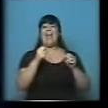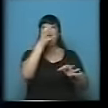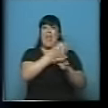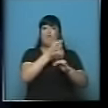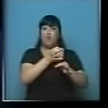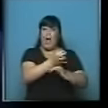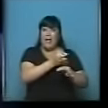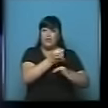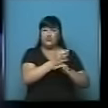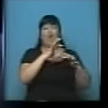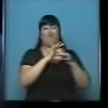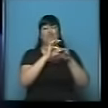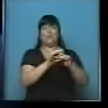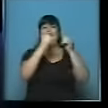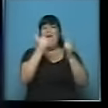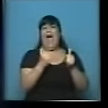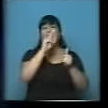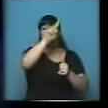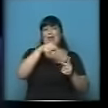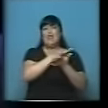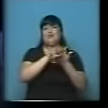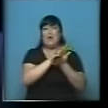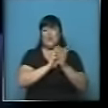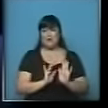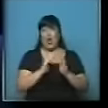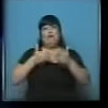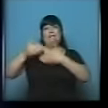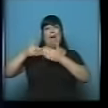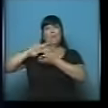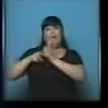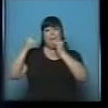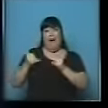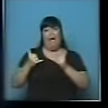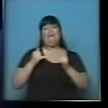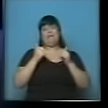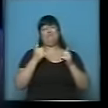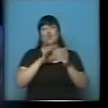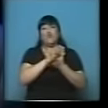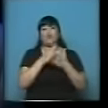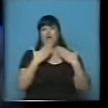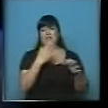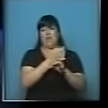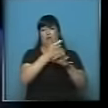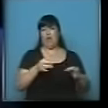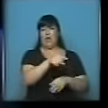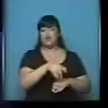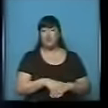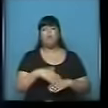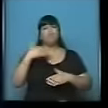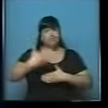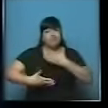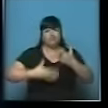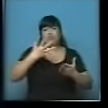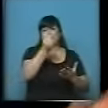vienen las soluciones de fondo a los temas que enfrentamos. A lo largo de estos años, hemos generado avances a